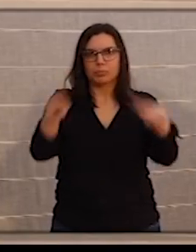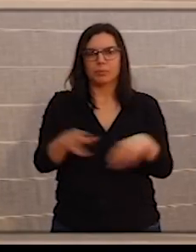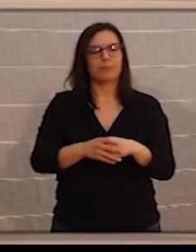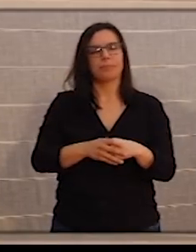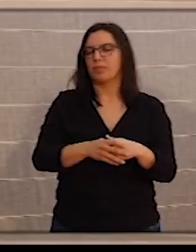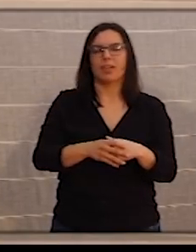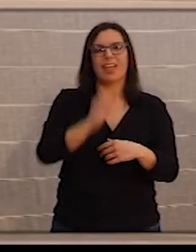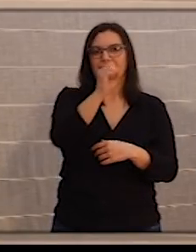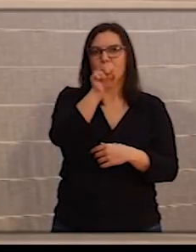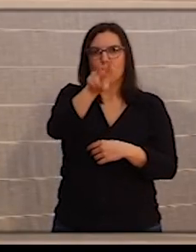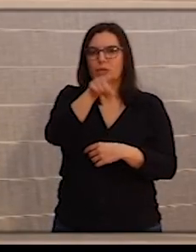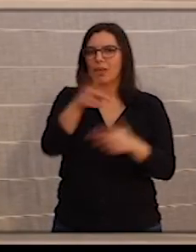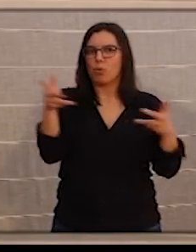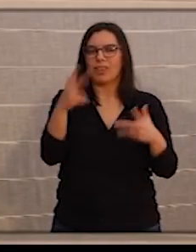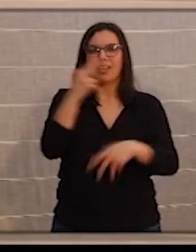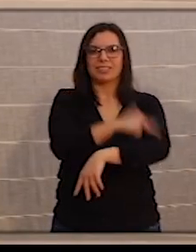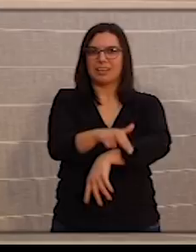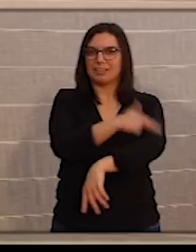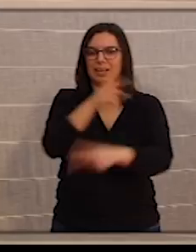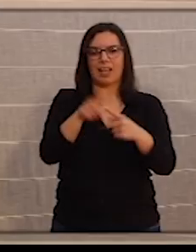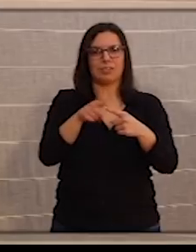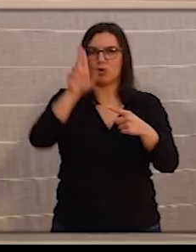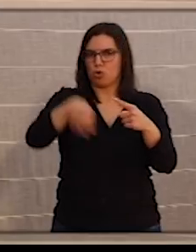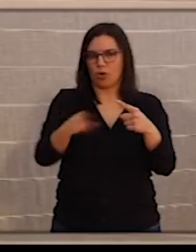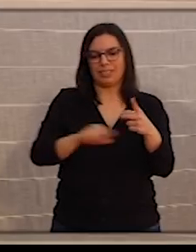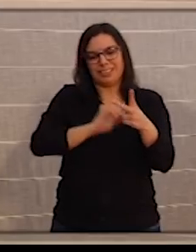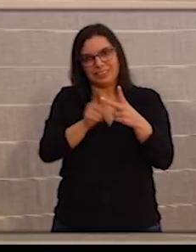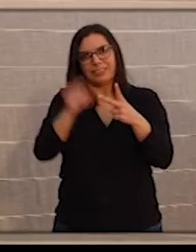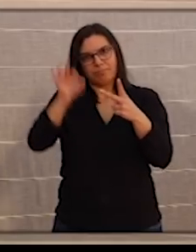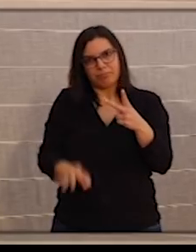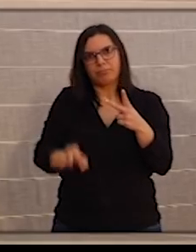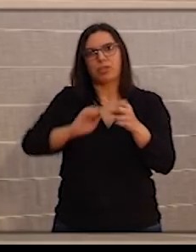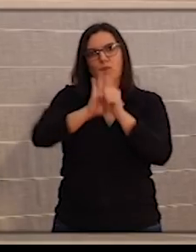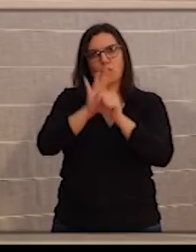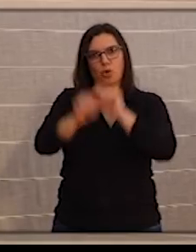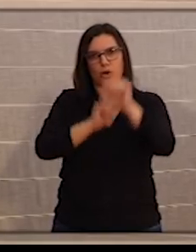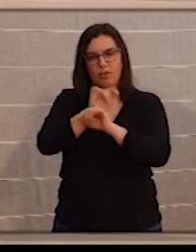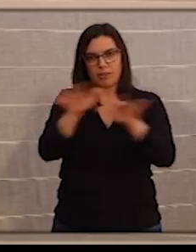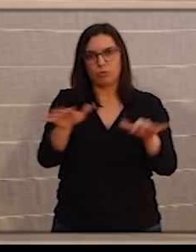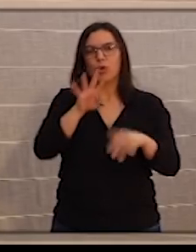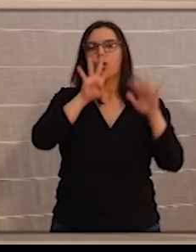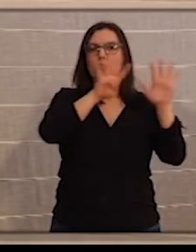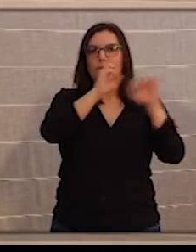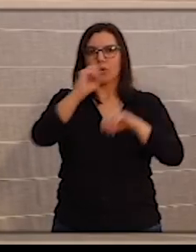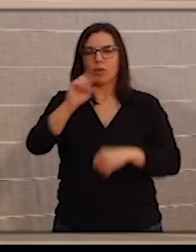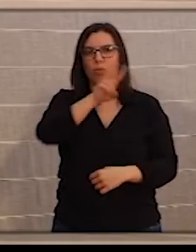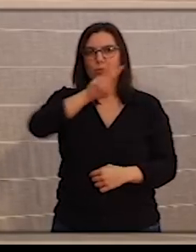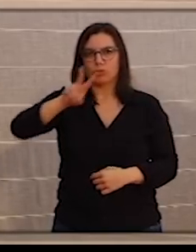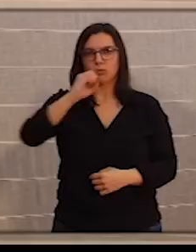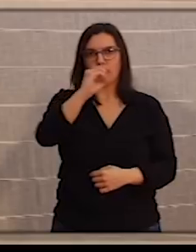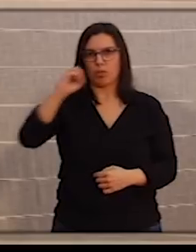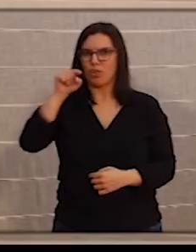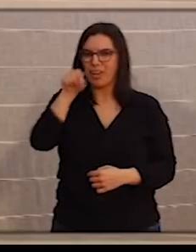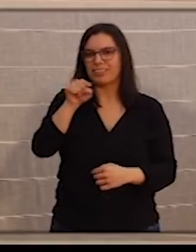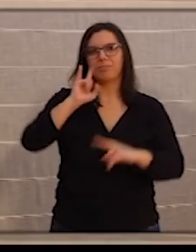urgencias sanitarias. El teléfono que está establecido es el teléfono para el coronavirus, que es el 900 222 000.